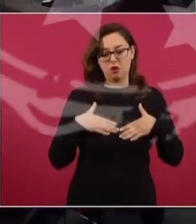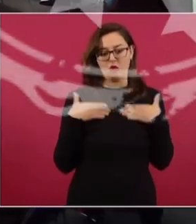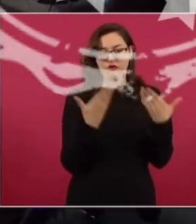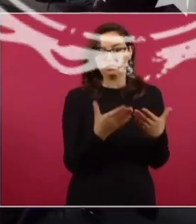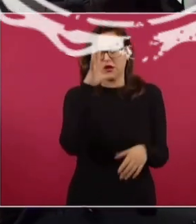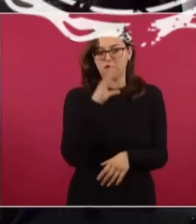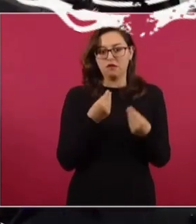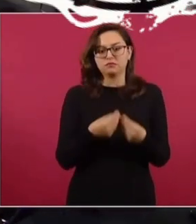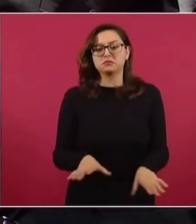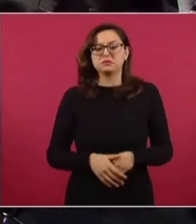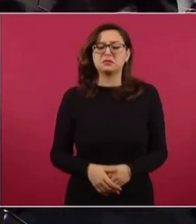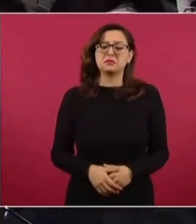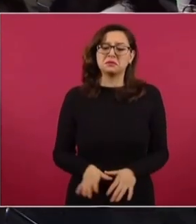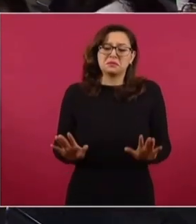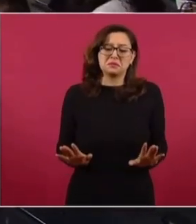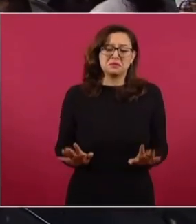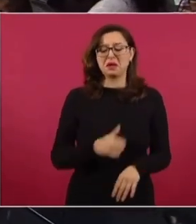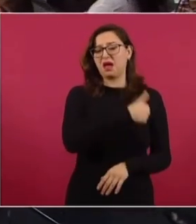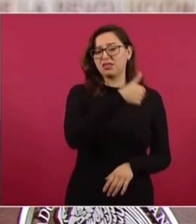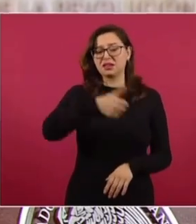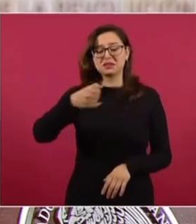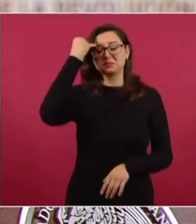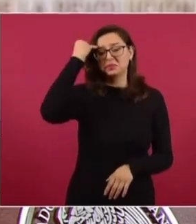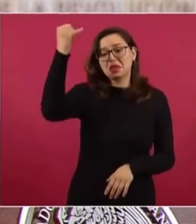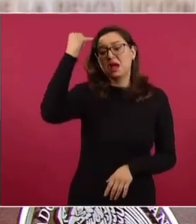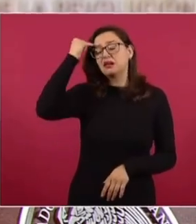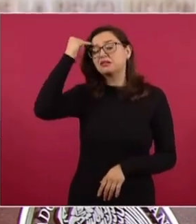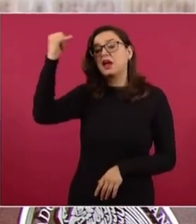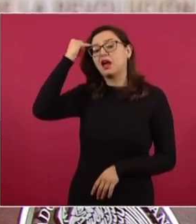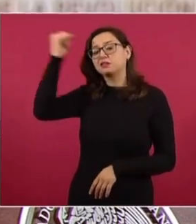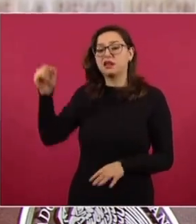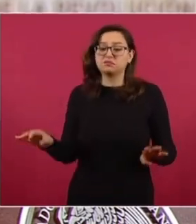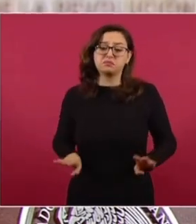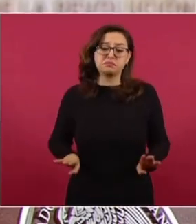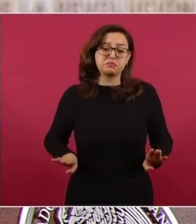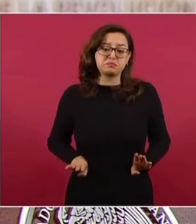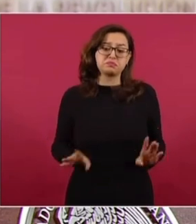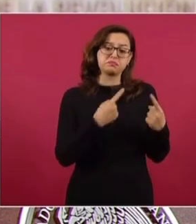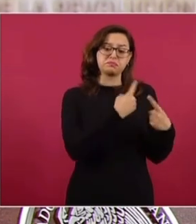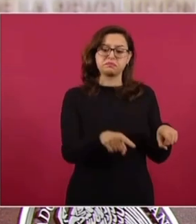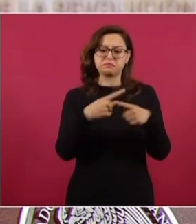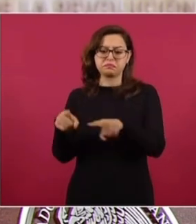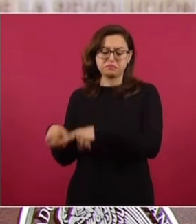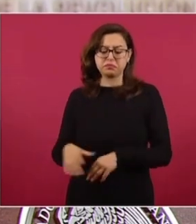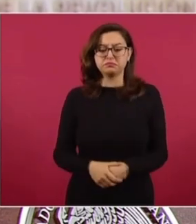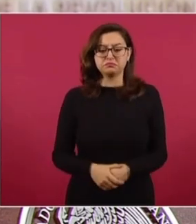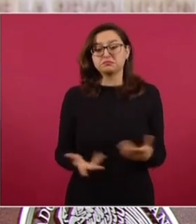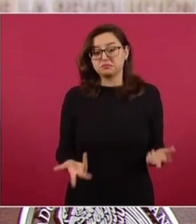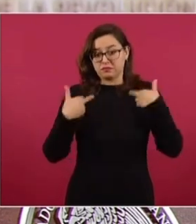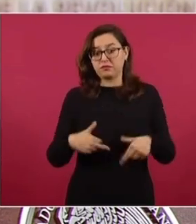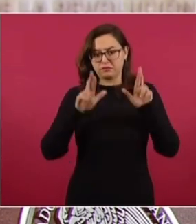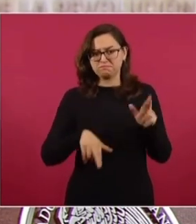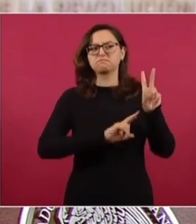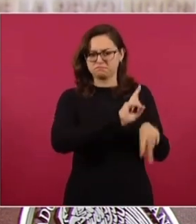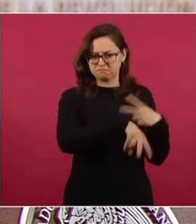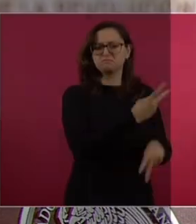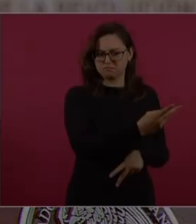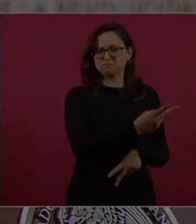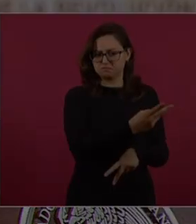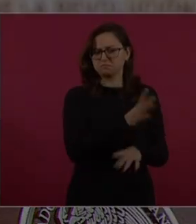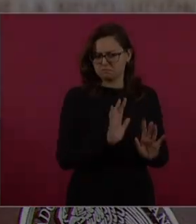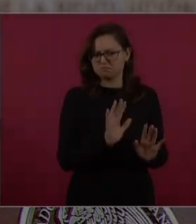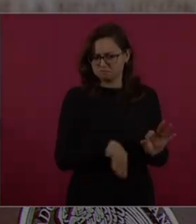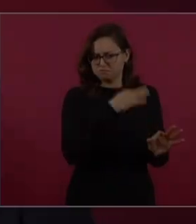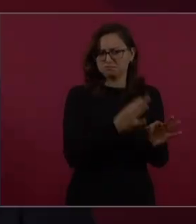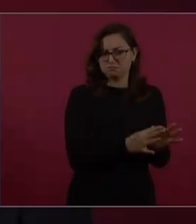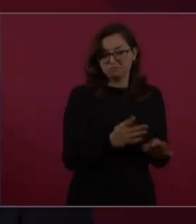Bueno, es un asunto de interpretación. Nosotros estamos representados, pero al mismo tiempo lo hacemos